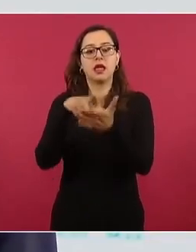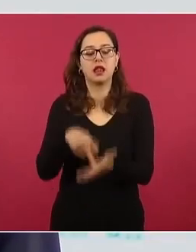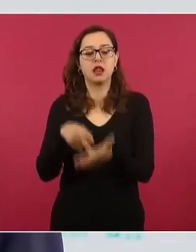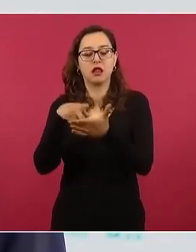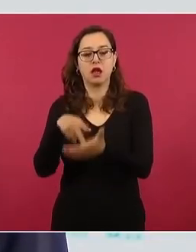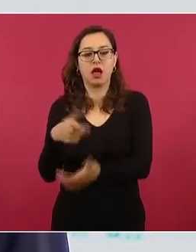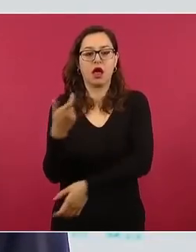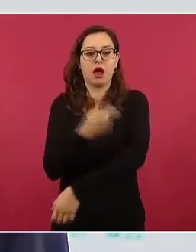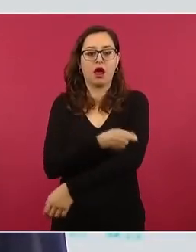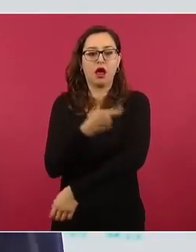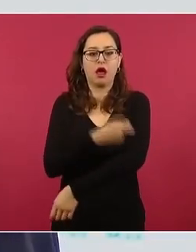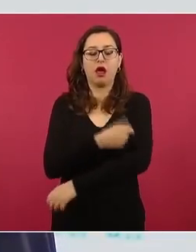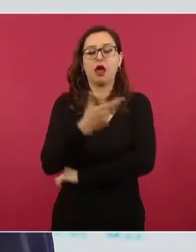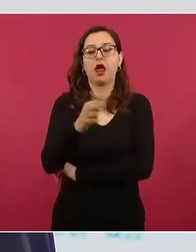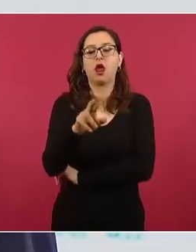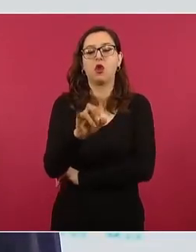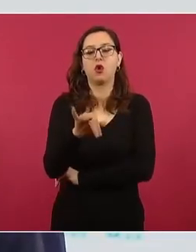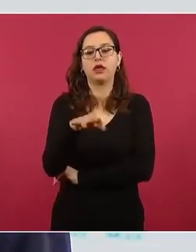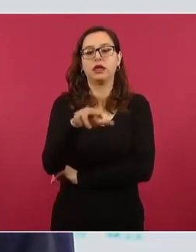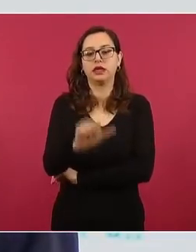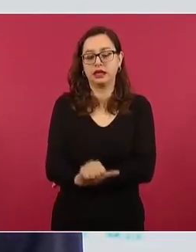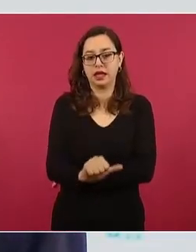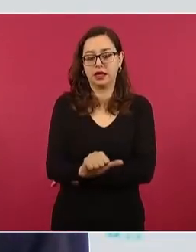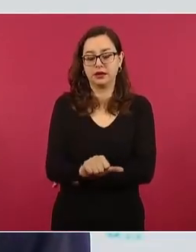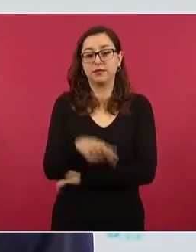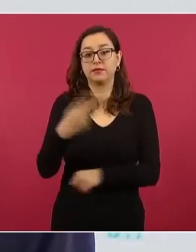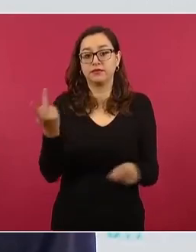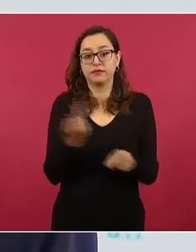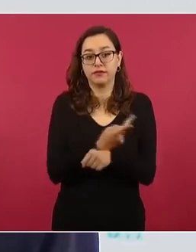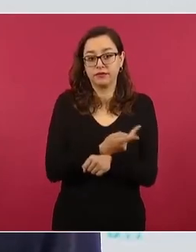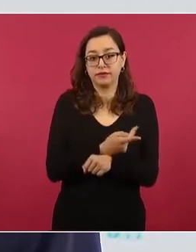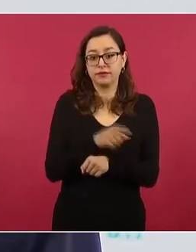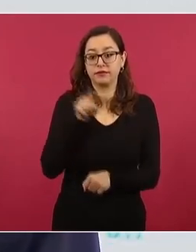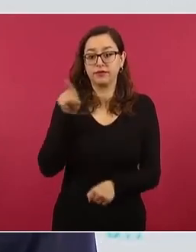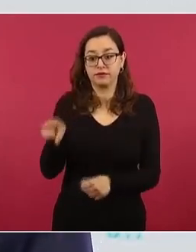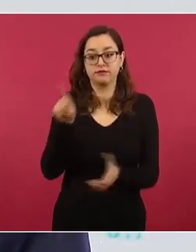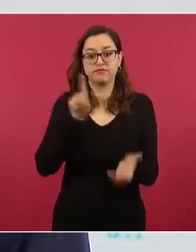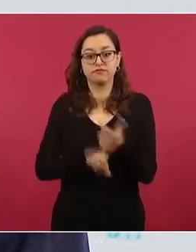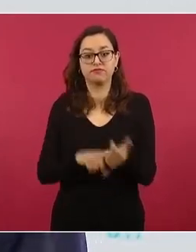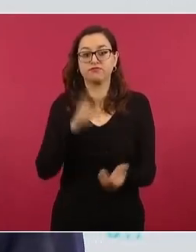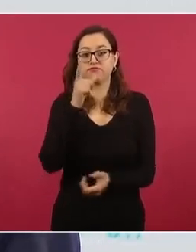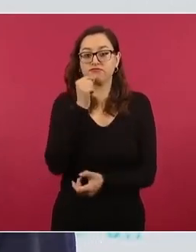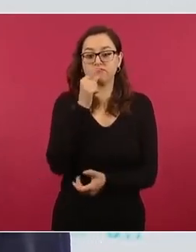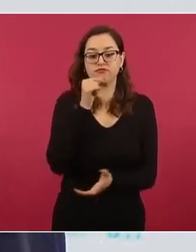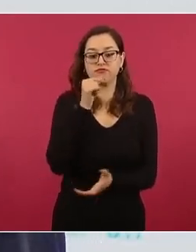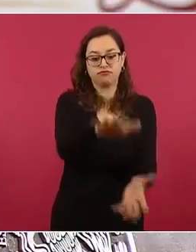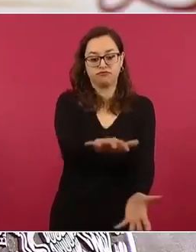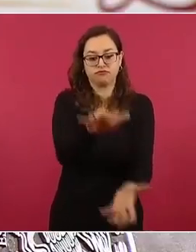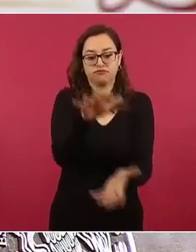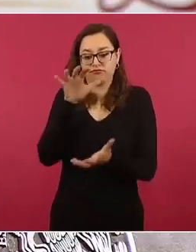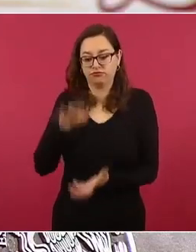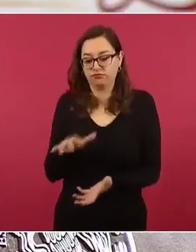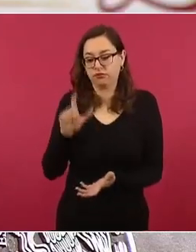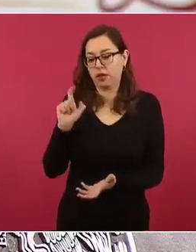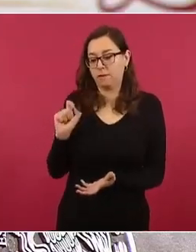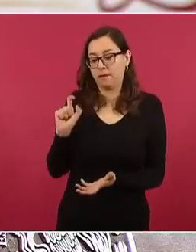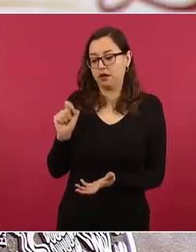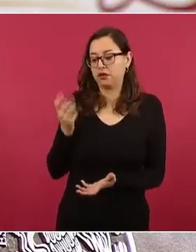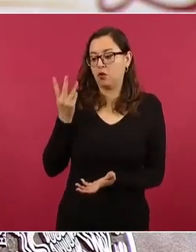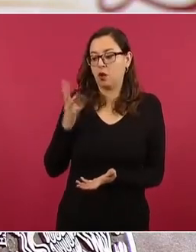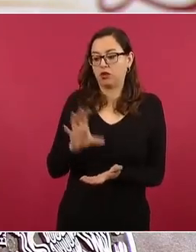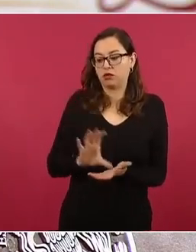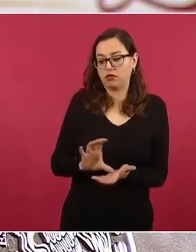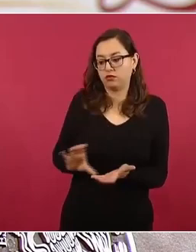cuales los elementos de la Procuraduría General de República Acción de este operativo sólo entregaron 24 kilogramos.